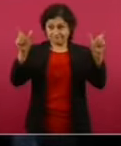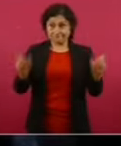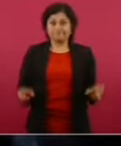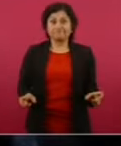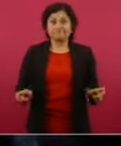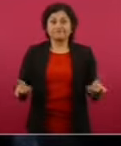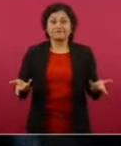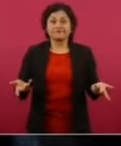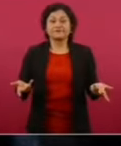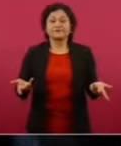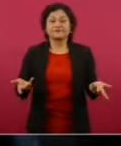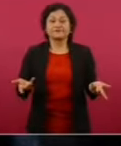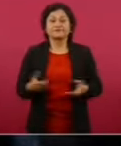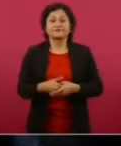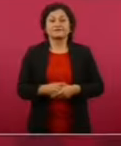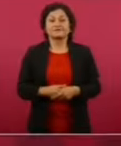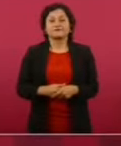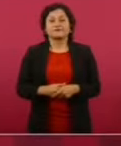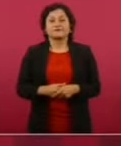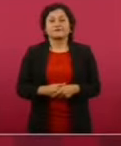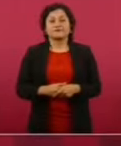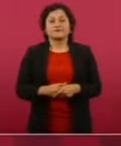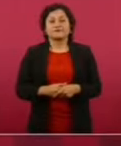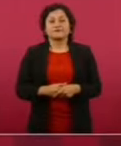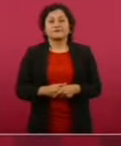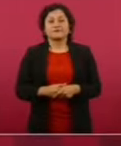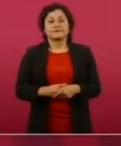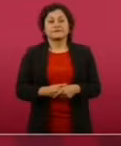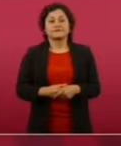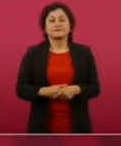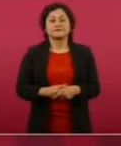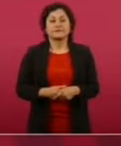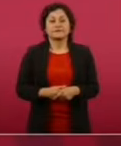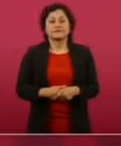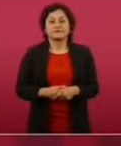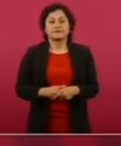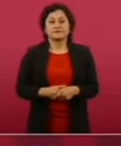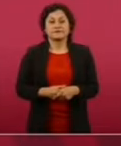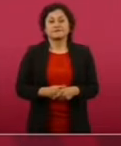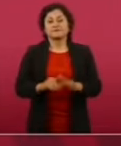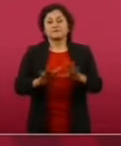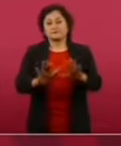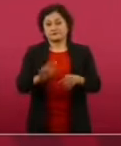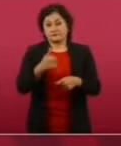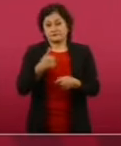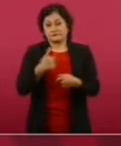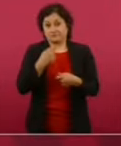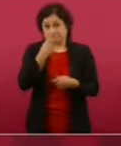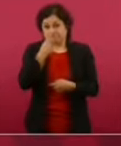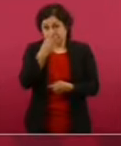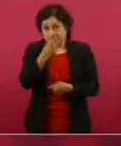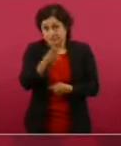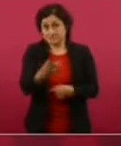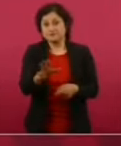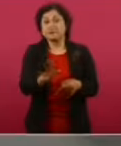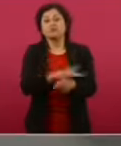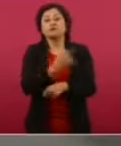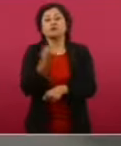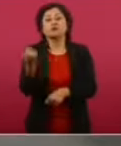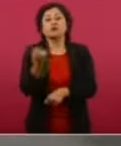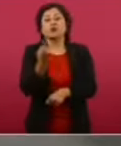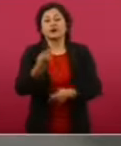Pero también lo digo porque esto no sale